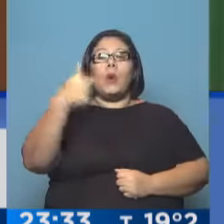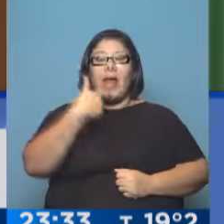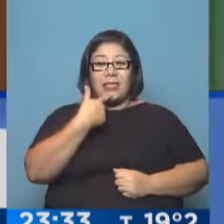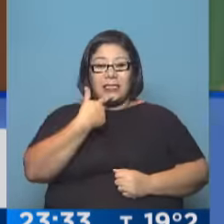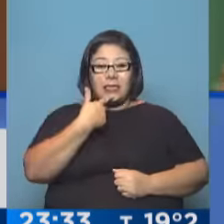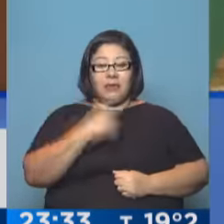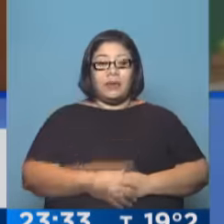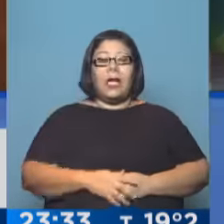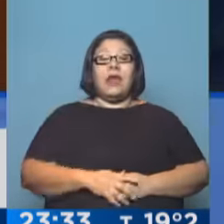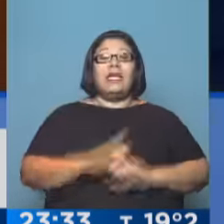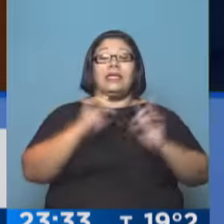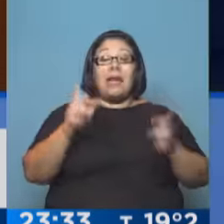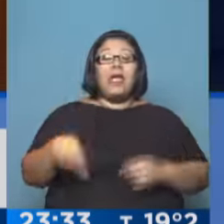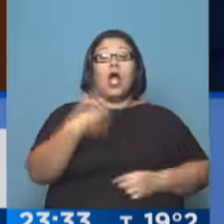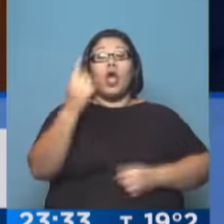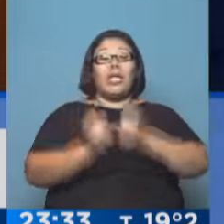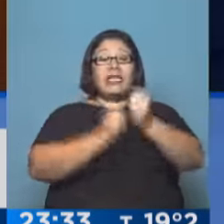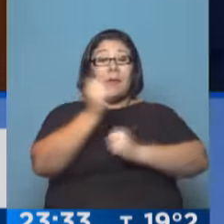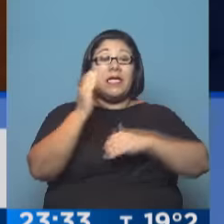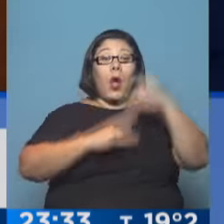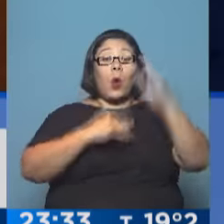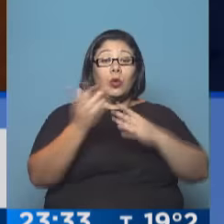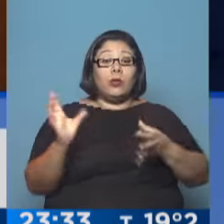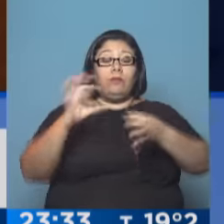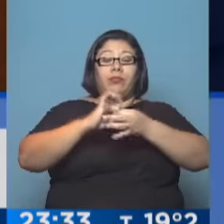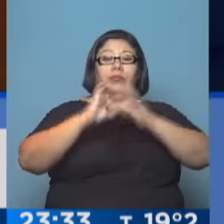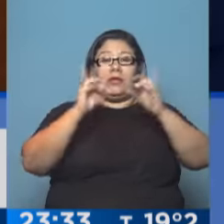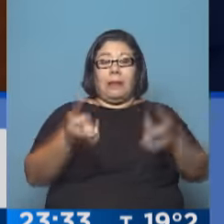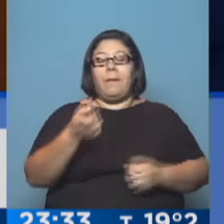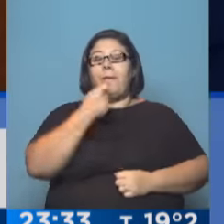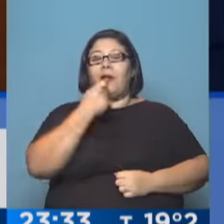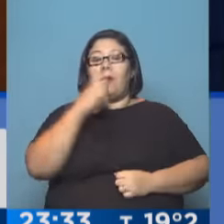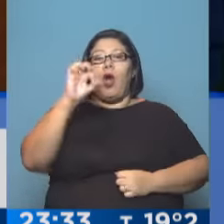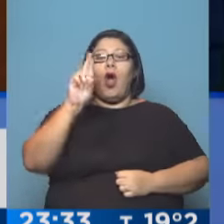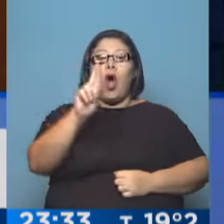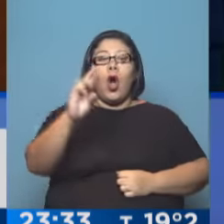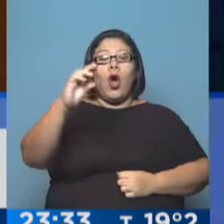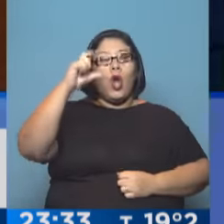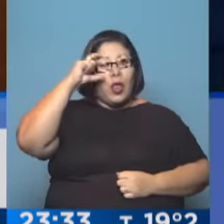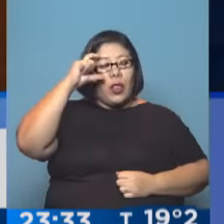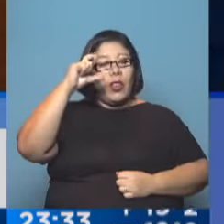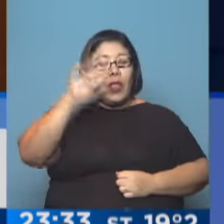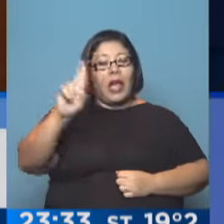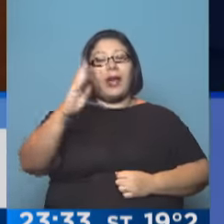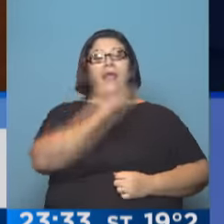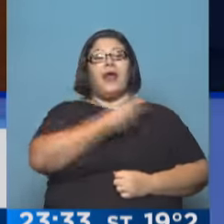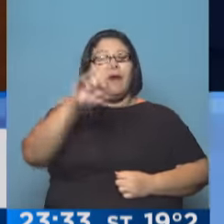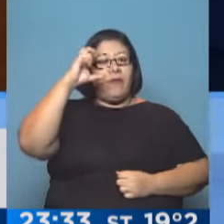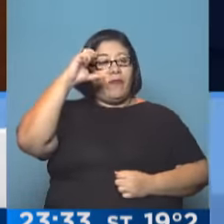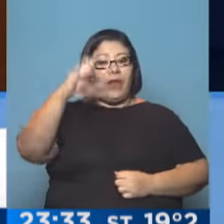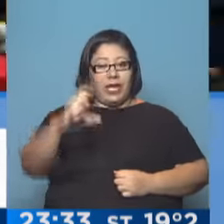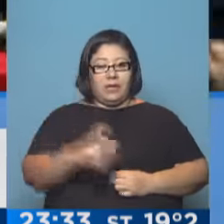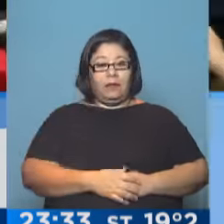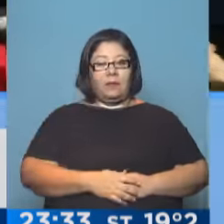de las empresas constructoras más importantes del país, por ejemplo, Oderbrecht, que es la empresa constructora más importante de Brasil y de América Latina,